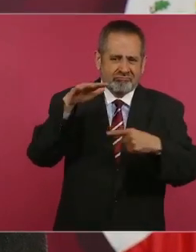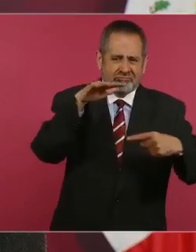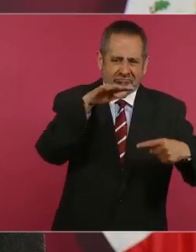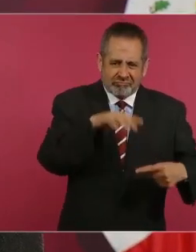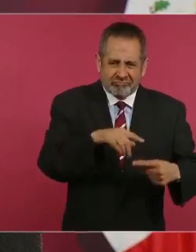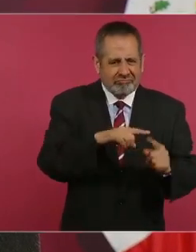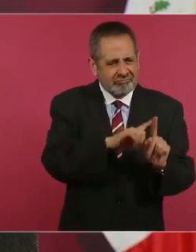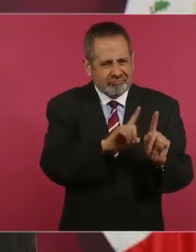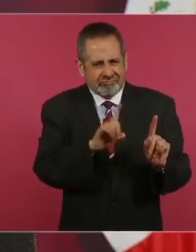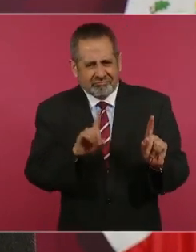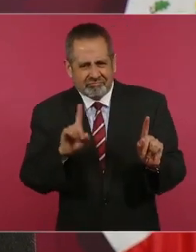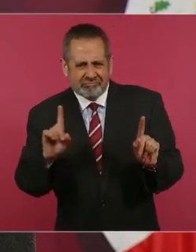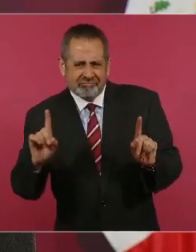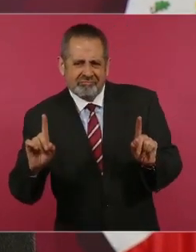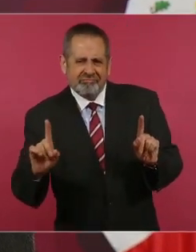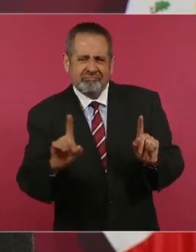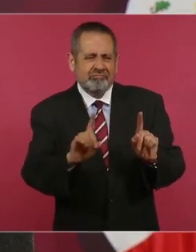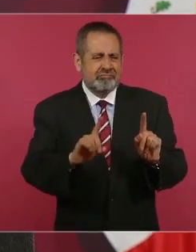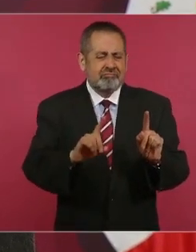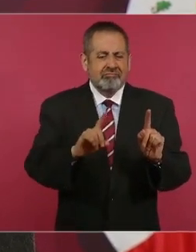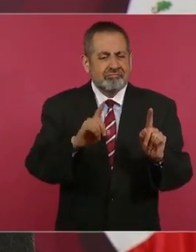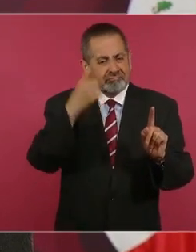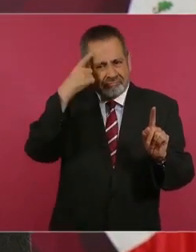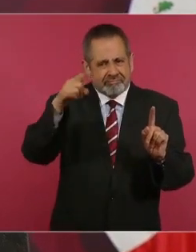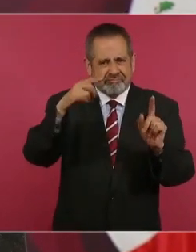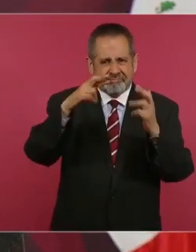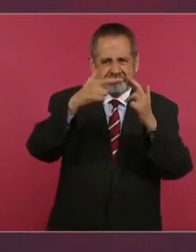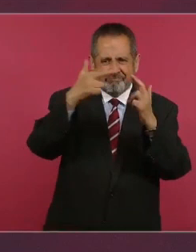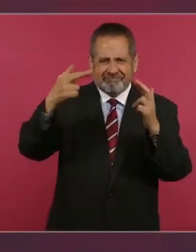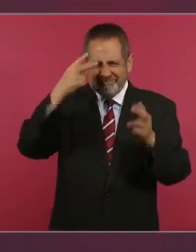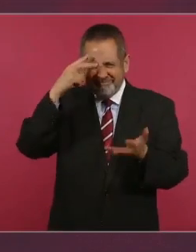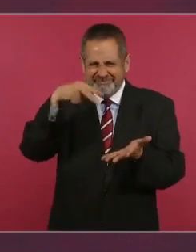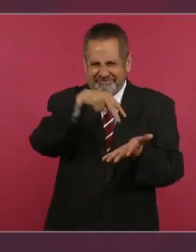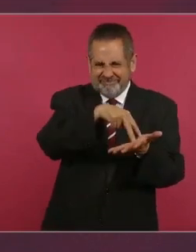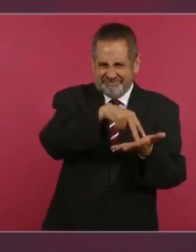la Comisión Federal de Electricidad,